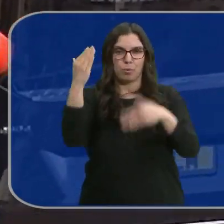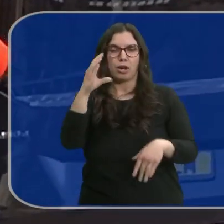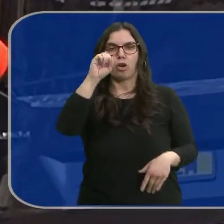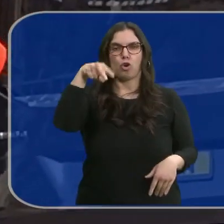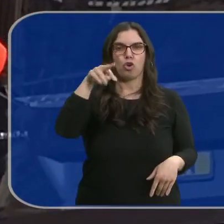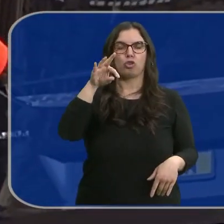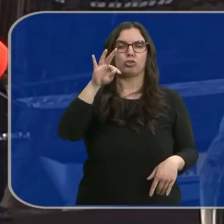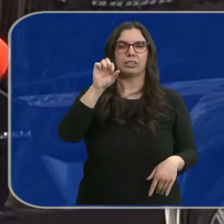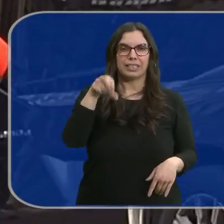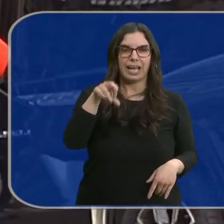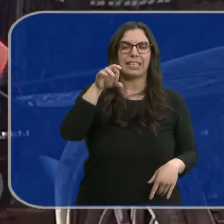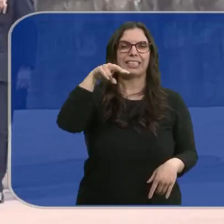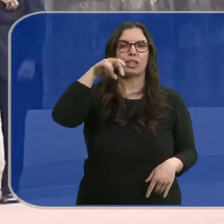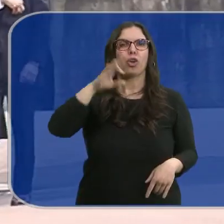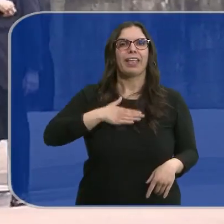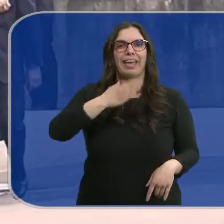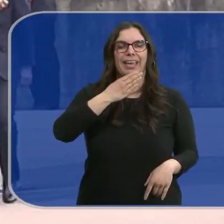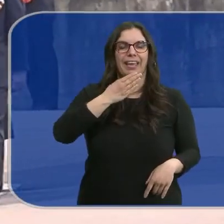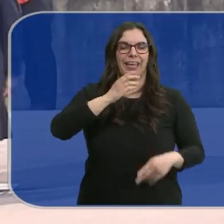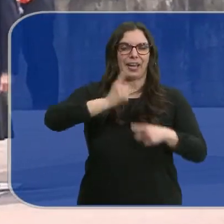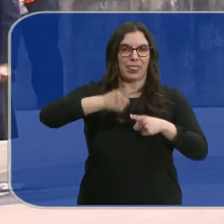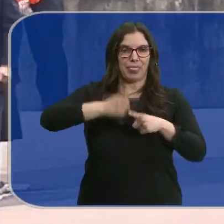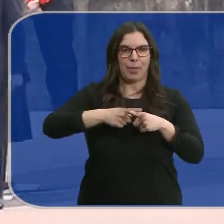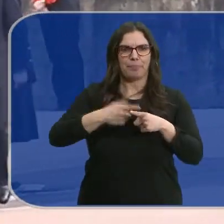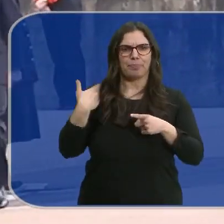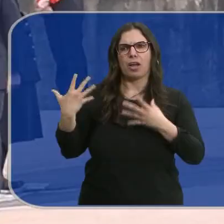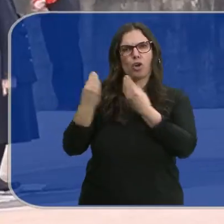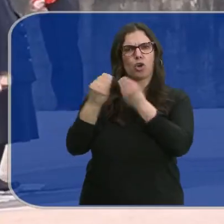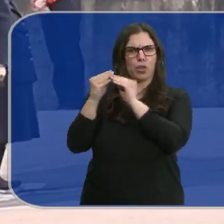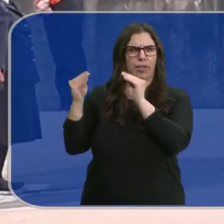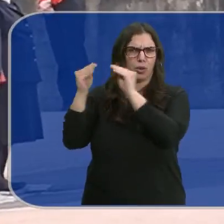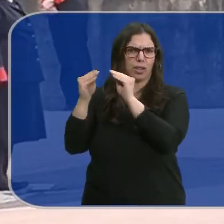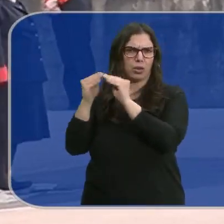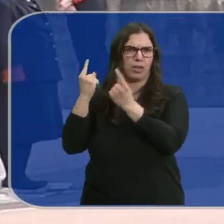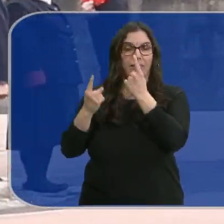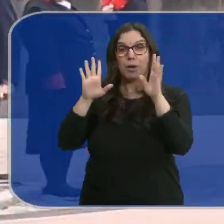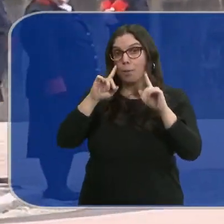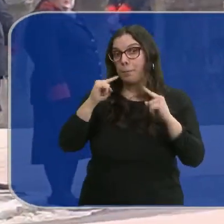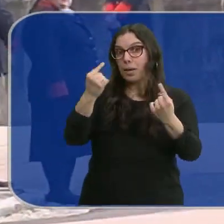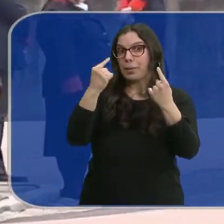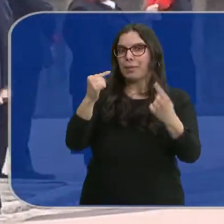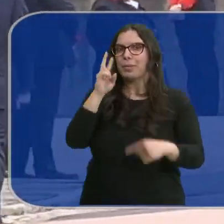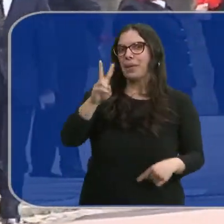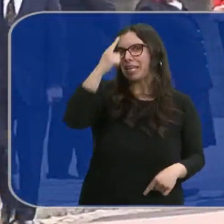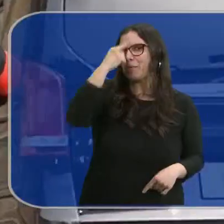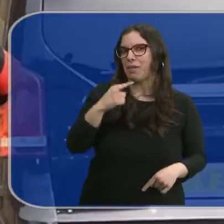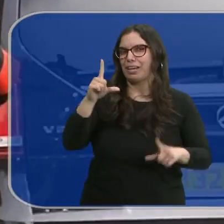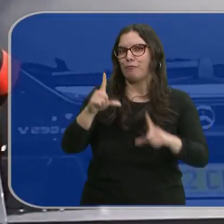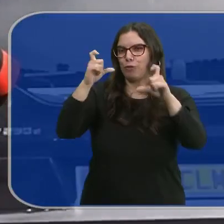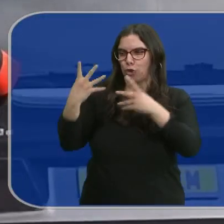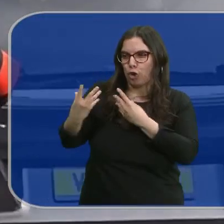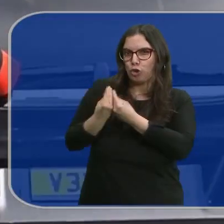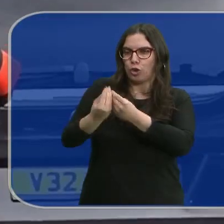Constantino de Grecia. Aunque habían coincidido en otras seis ocasiones tras la salida de Juan Carlos de España, es la primera vez que se puede captar una